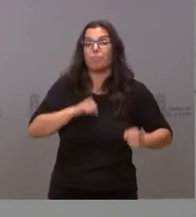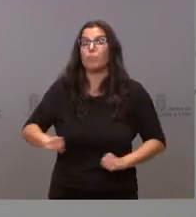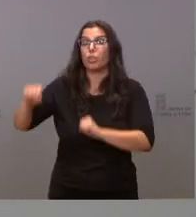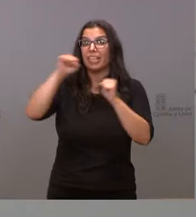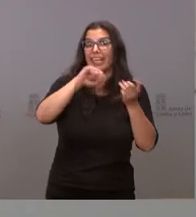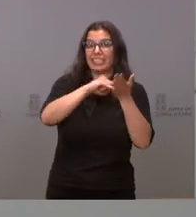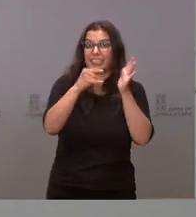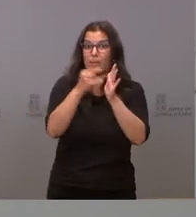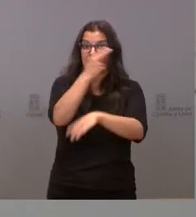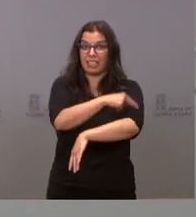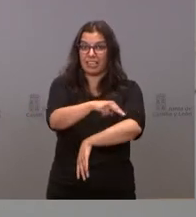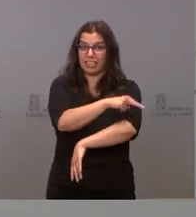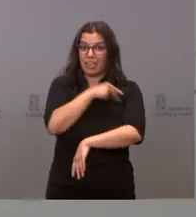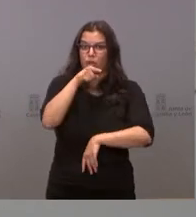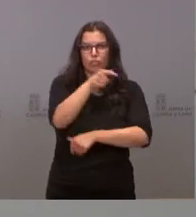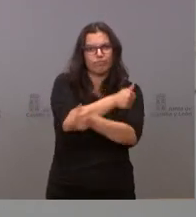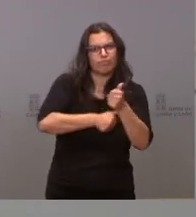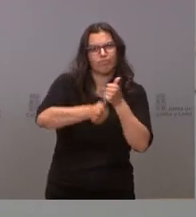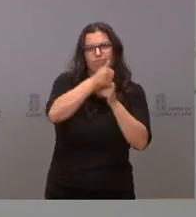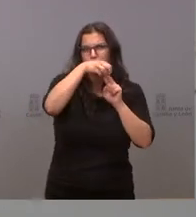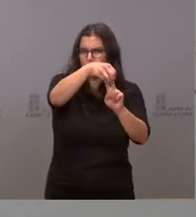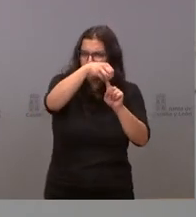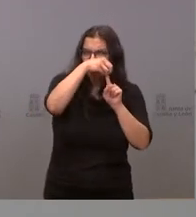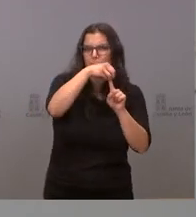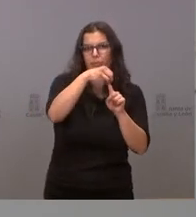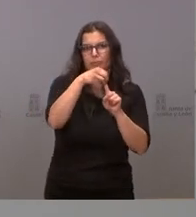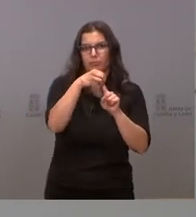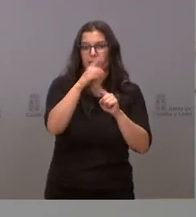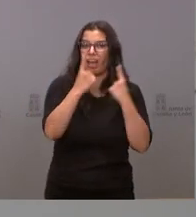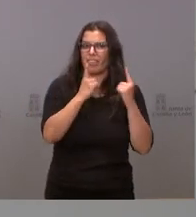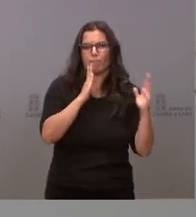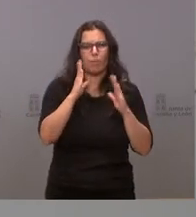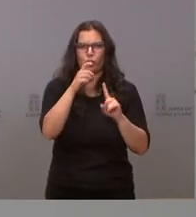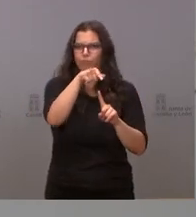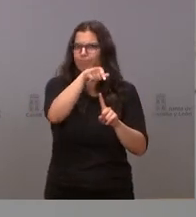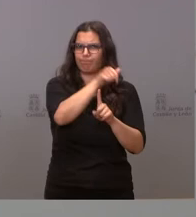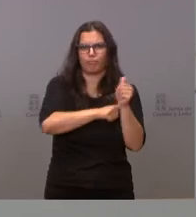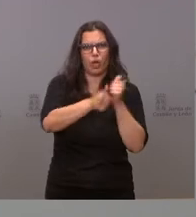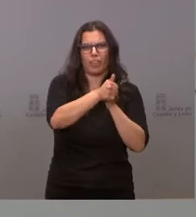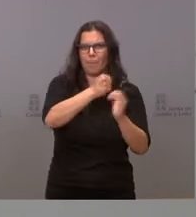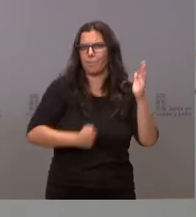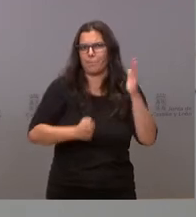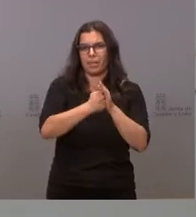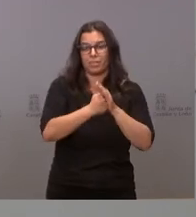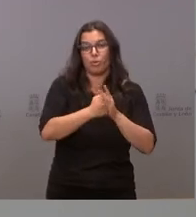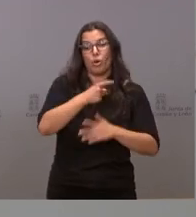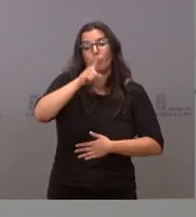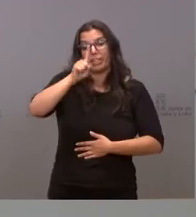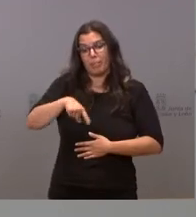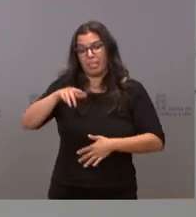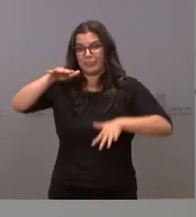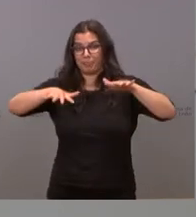ha sido fundamental, crucial en determinados momentos y también mantener el equilibrio